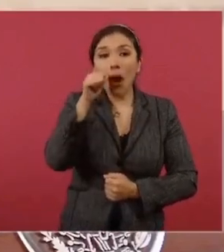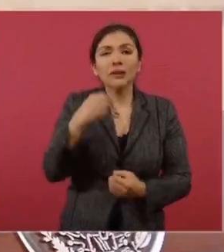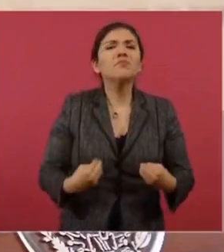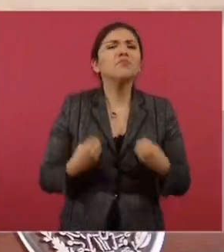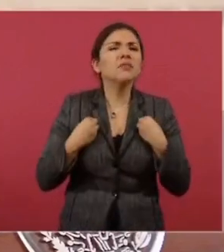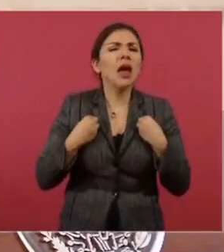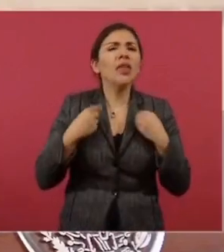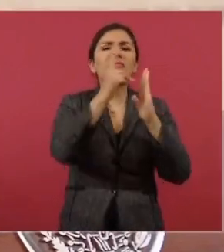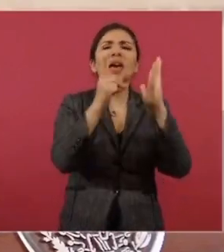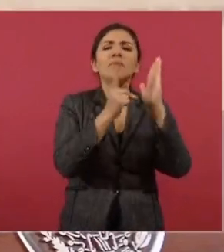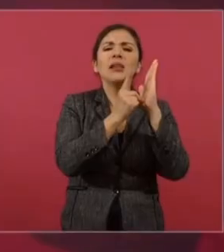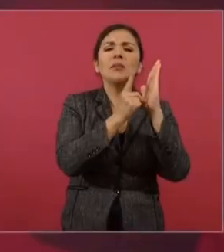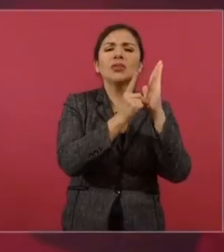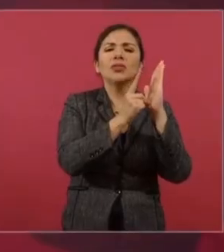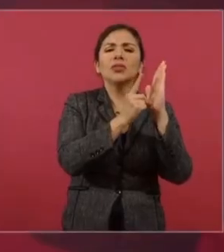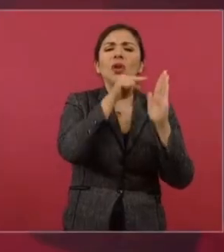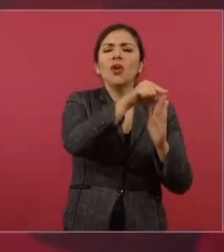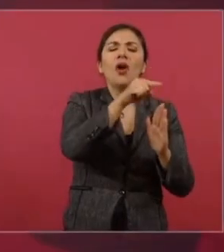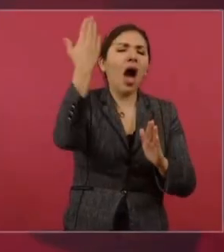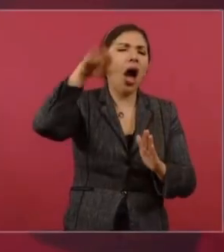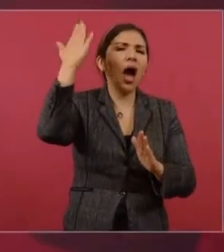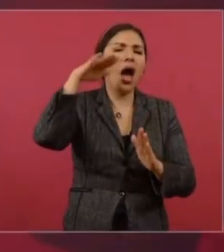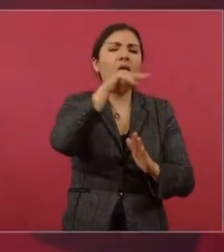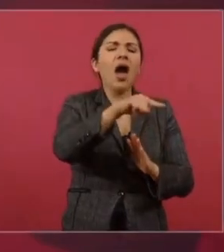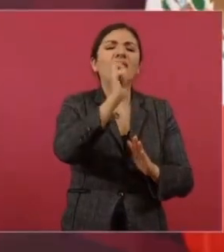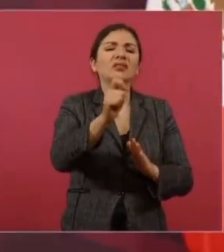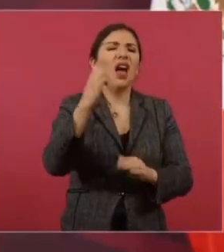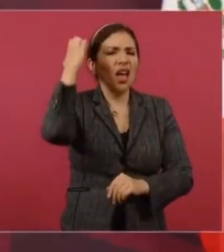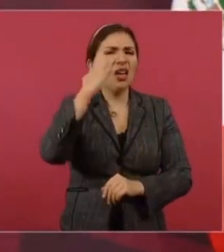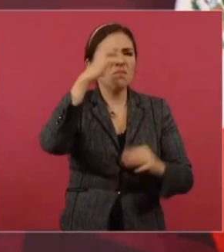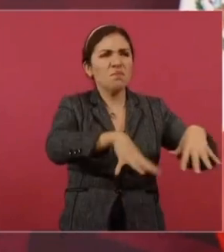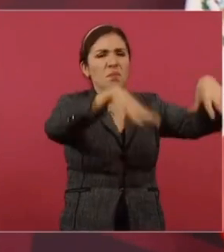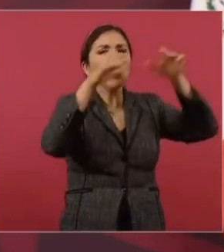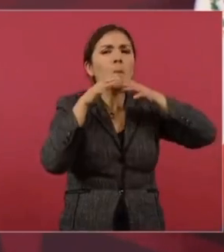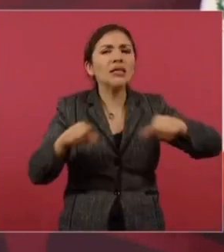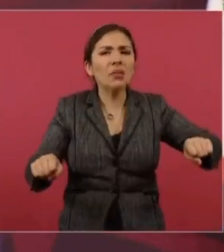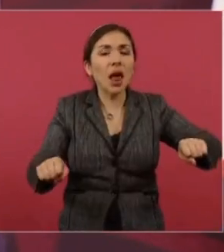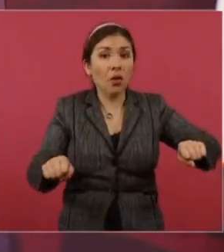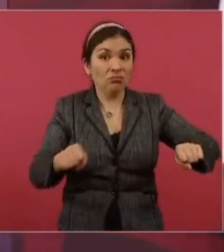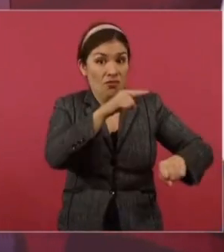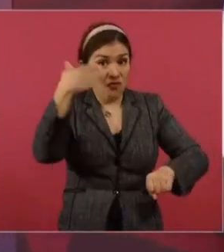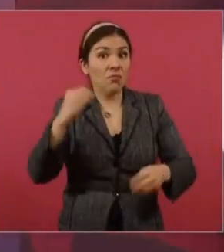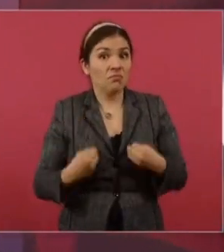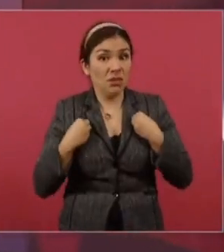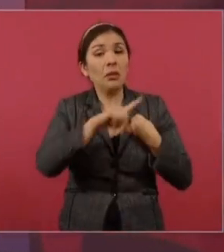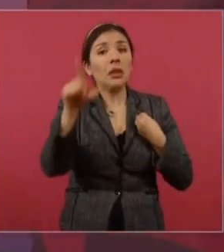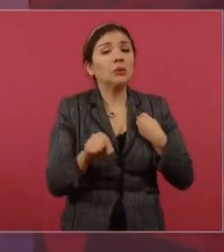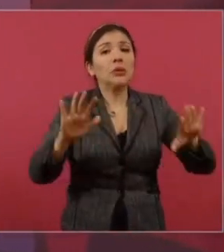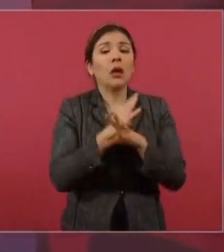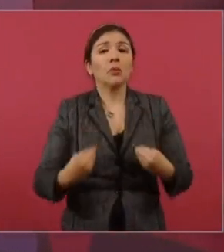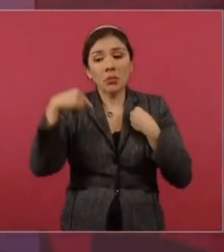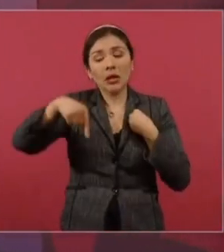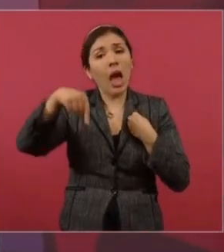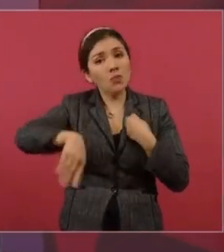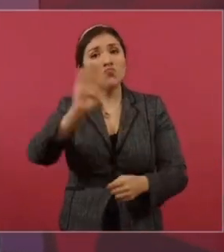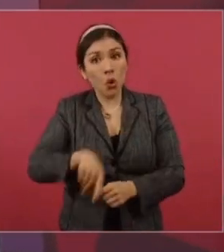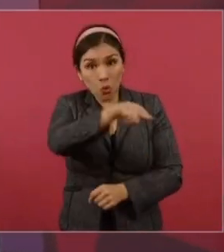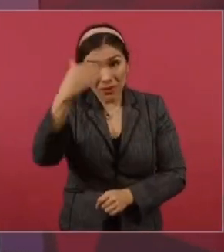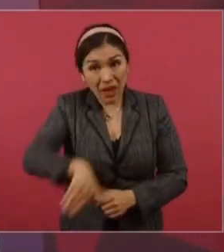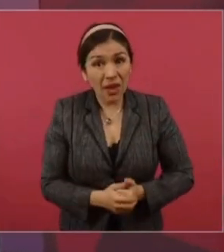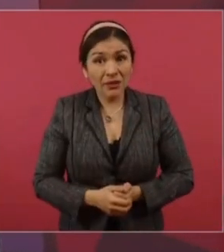en un departamento, en la intendencia de lo que fue el imperio de Maximiliano y que aquí murió. ¿Lo sabían?